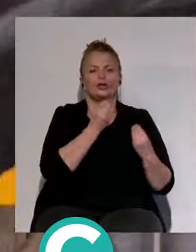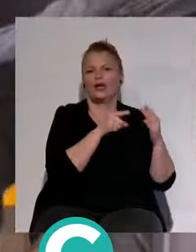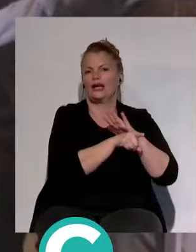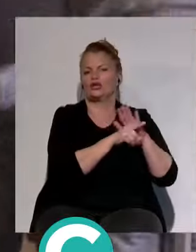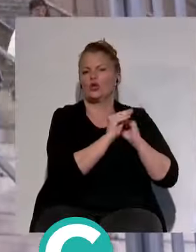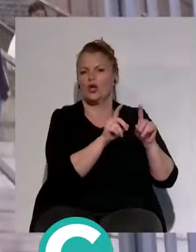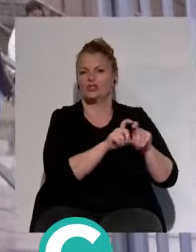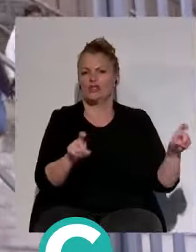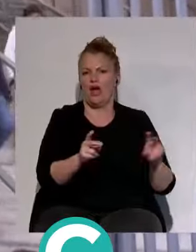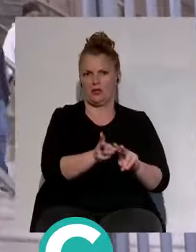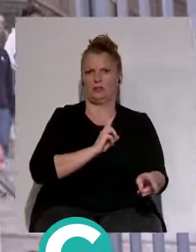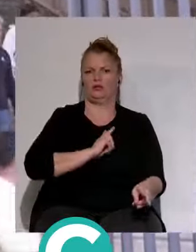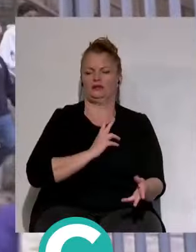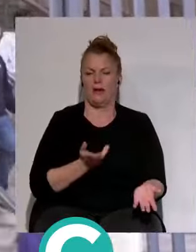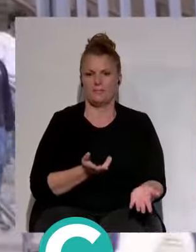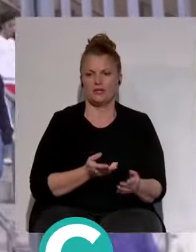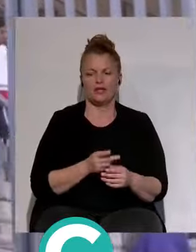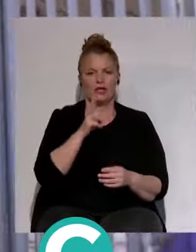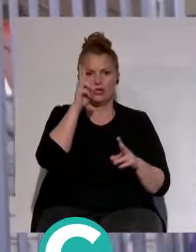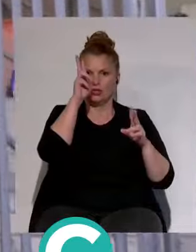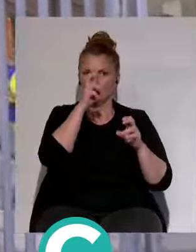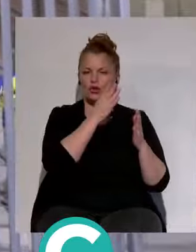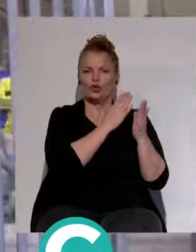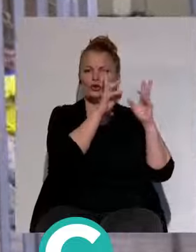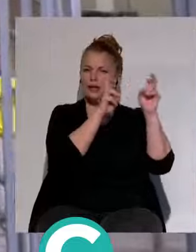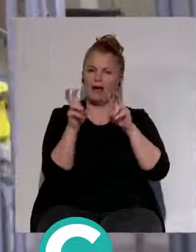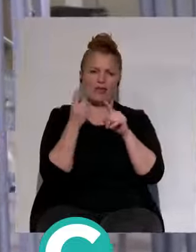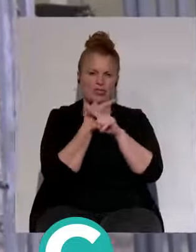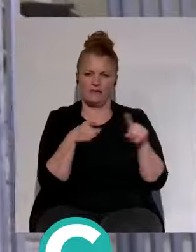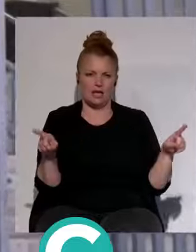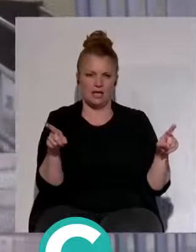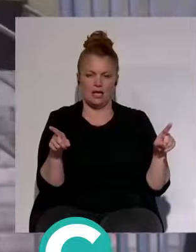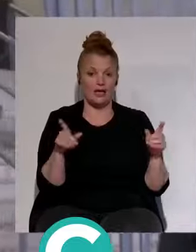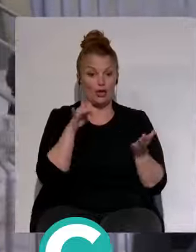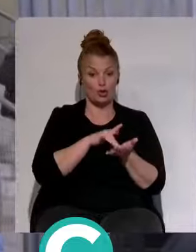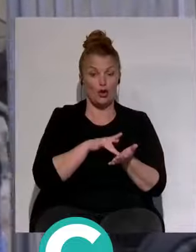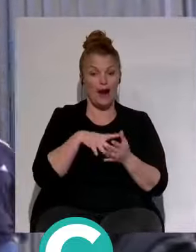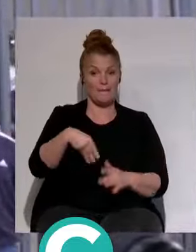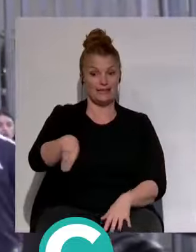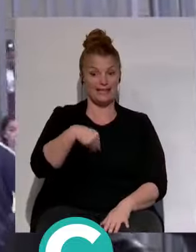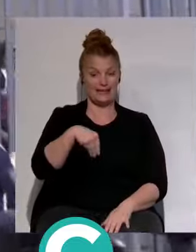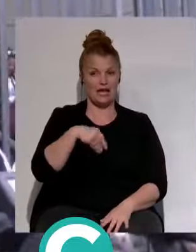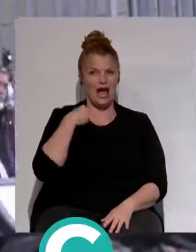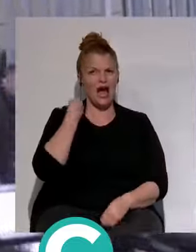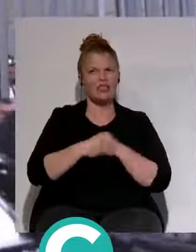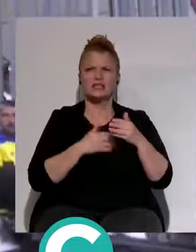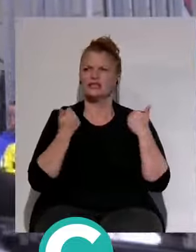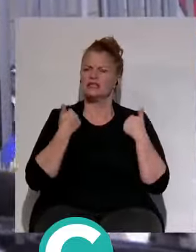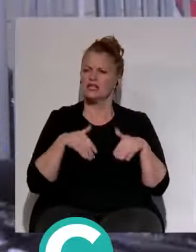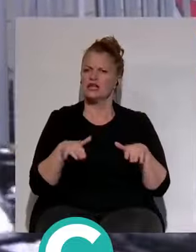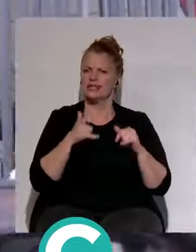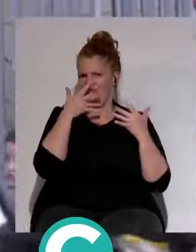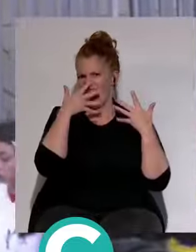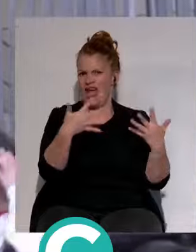A ver, yo creo que son dos cuestiones absolutamente distintas. Desde que llegó el presidente hace creo que son casi 10